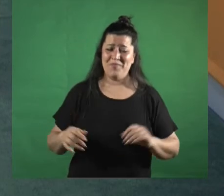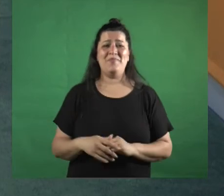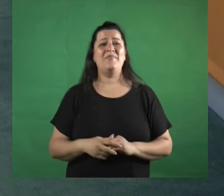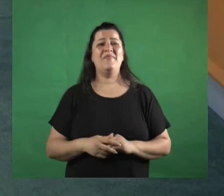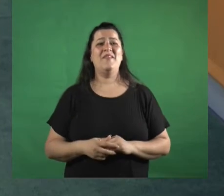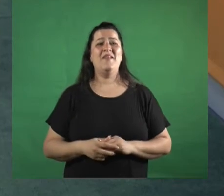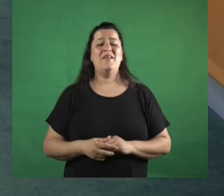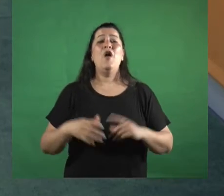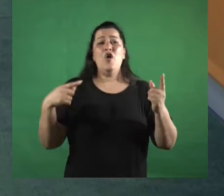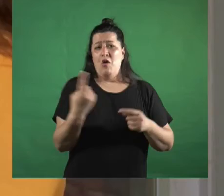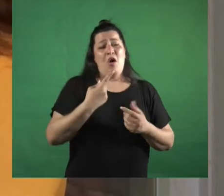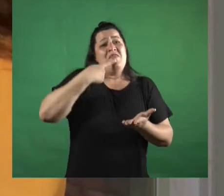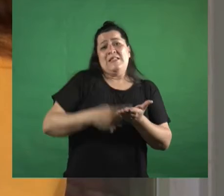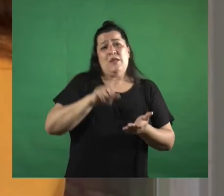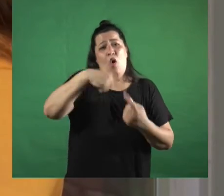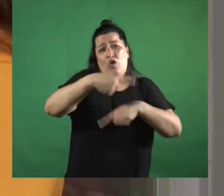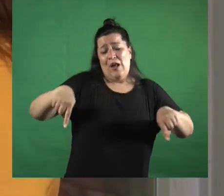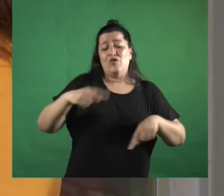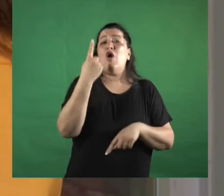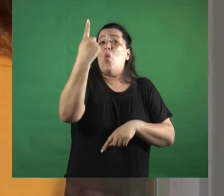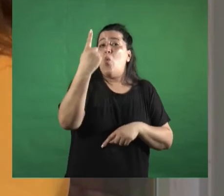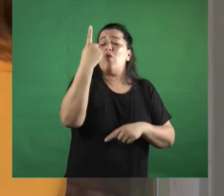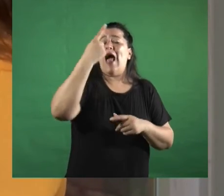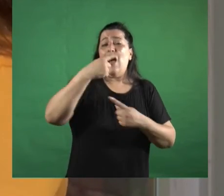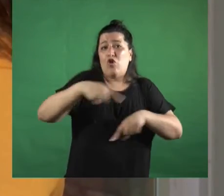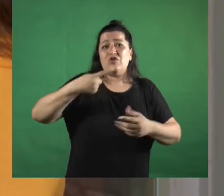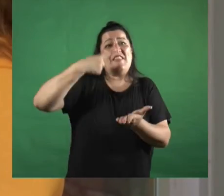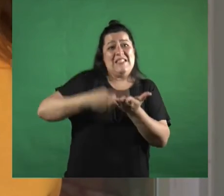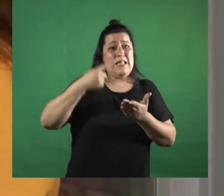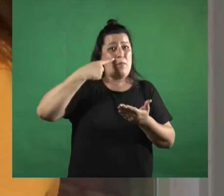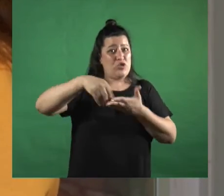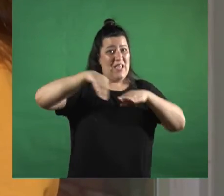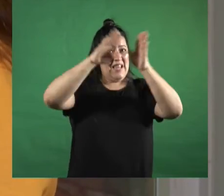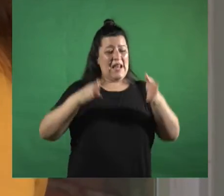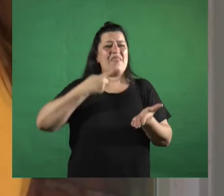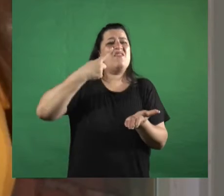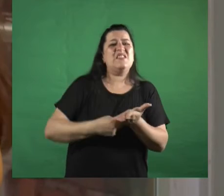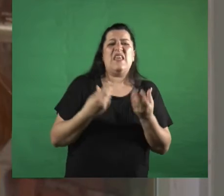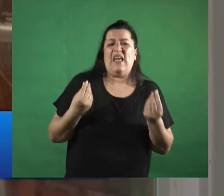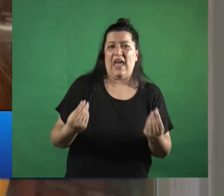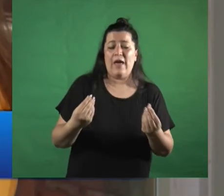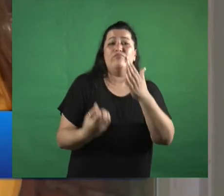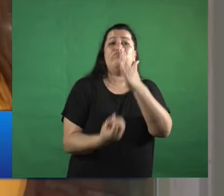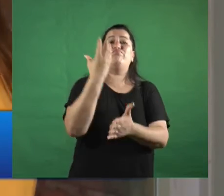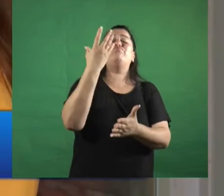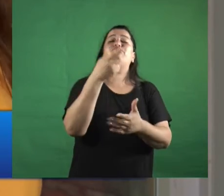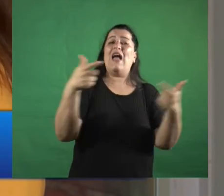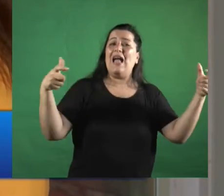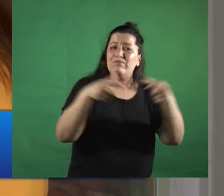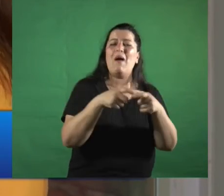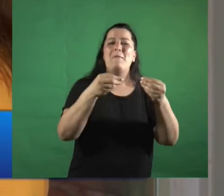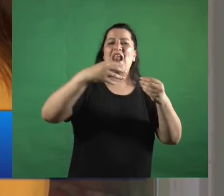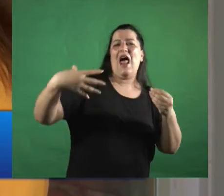y decidimos hacer otras cosas una de las cosas que decidimos en el INADI es crear la comisión por la